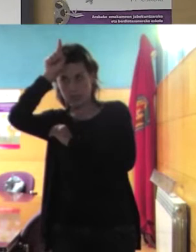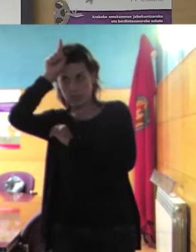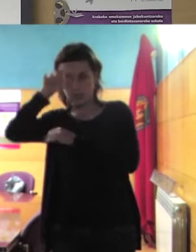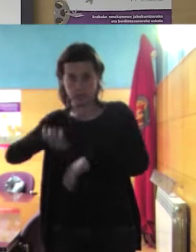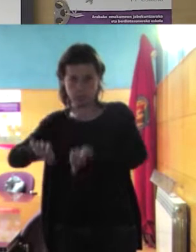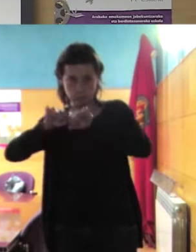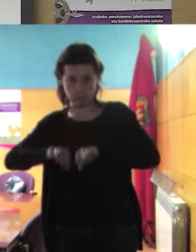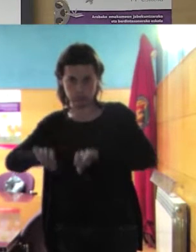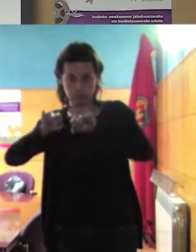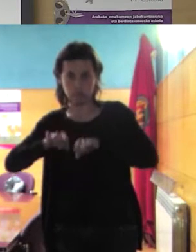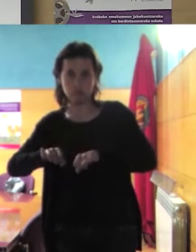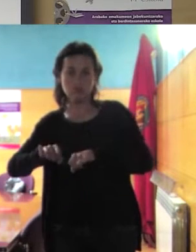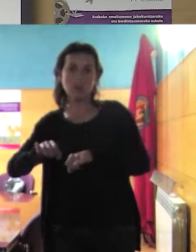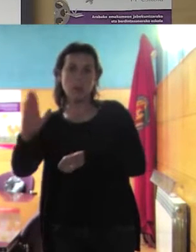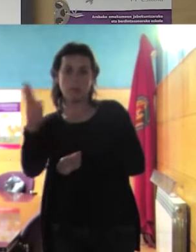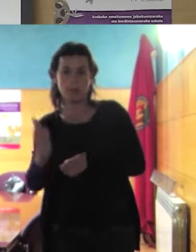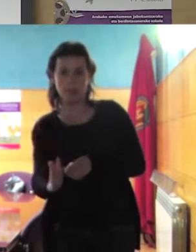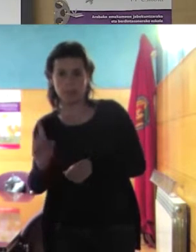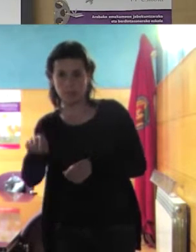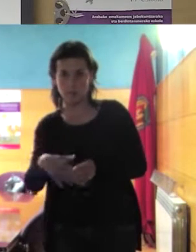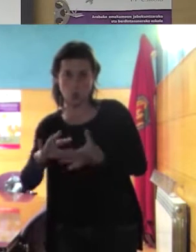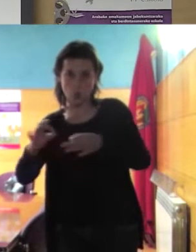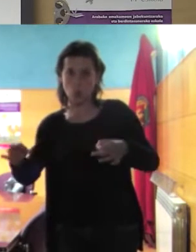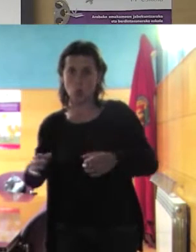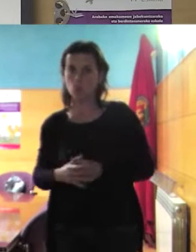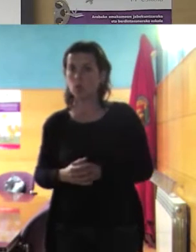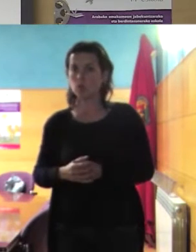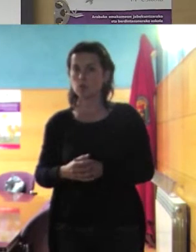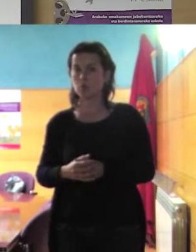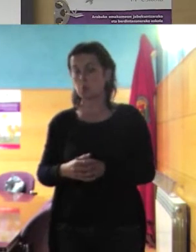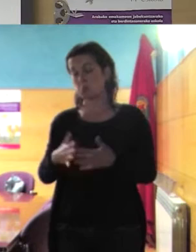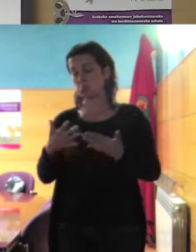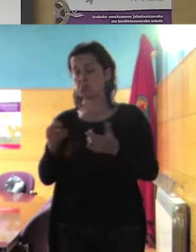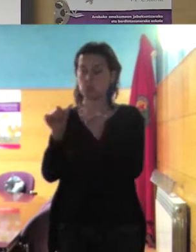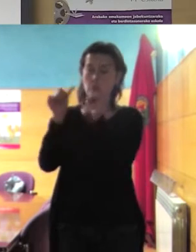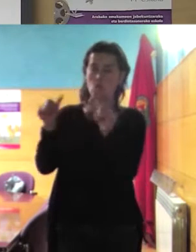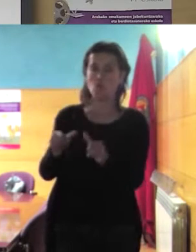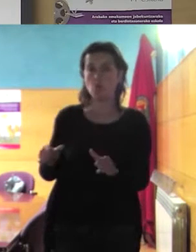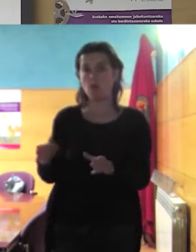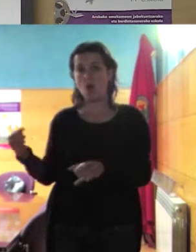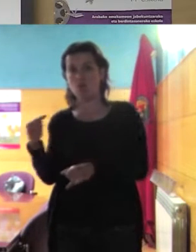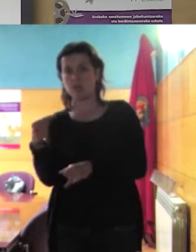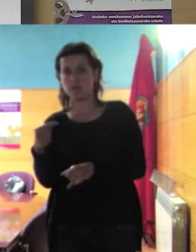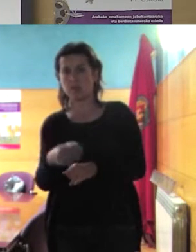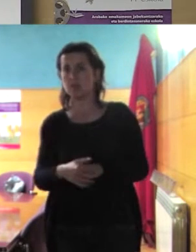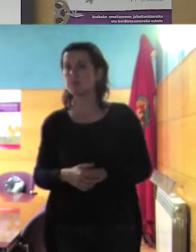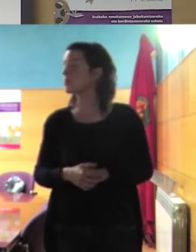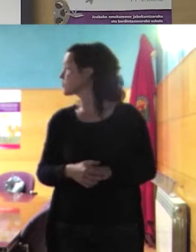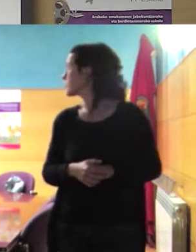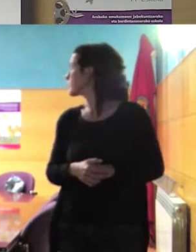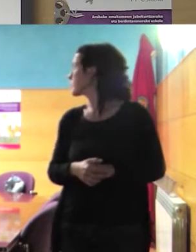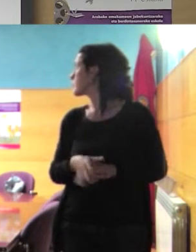esta iba pues de una manera que nos parece más occidental os voy a traer también esta prenda